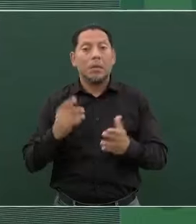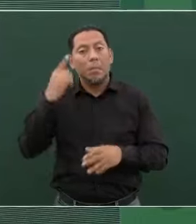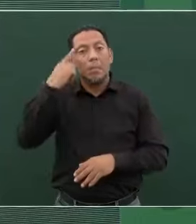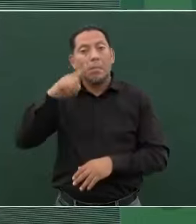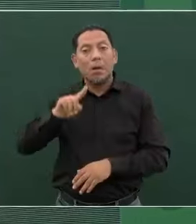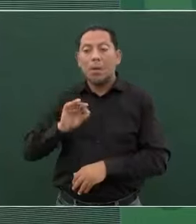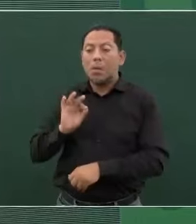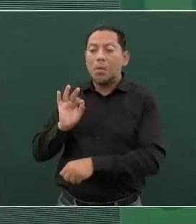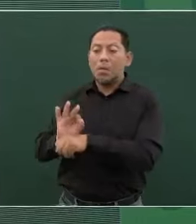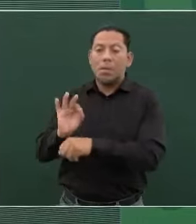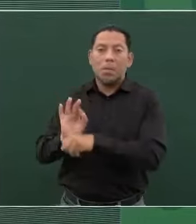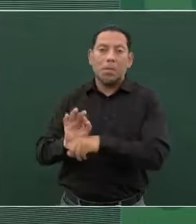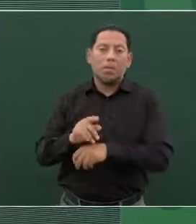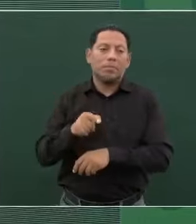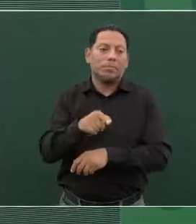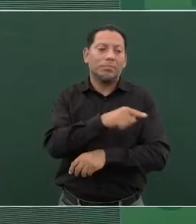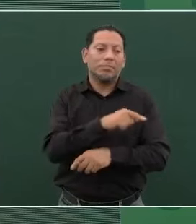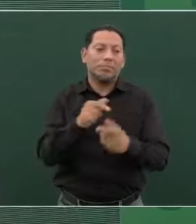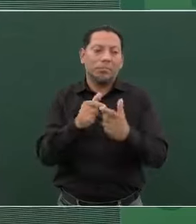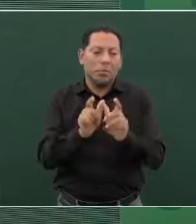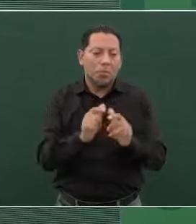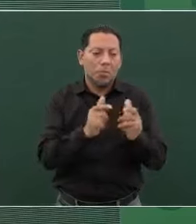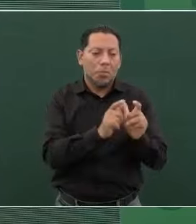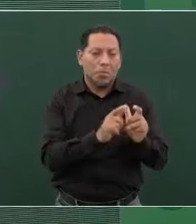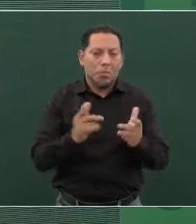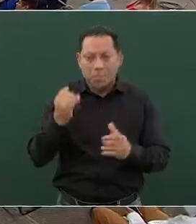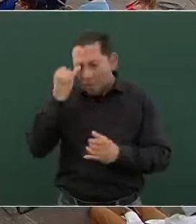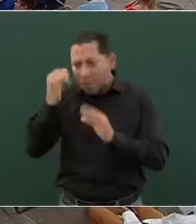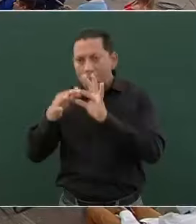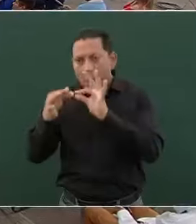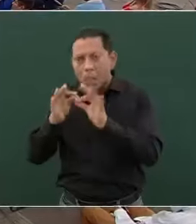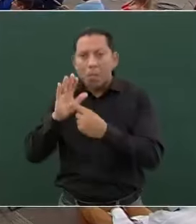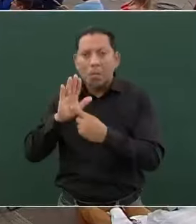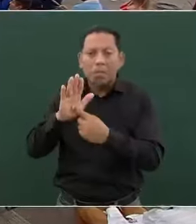creados, pues no se puede esperar, nada bueno.